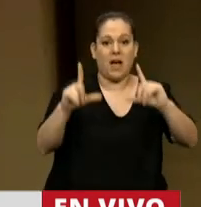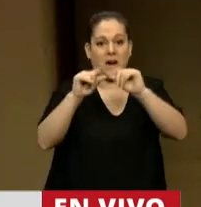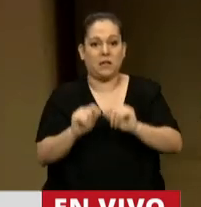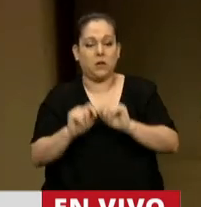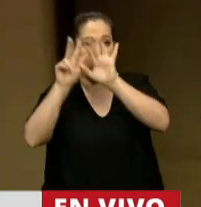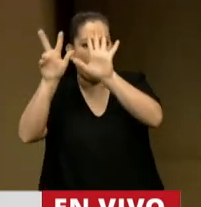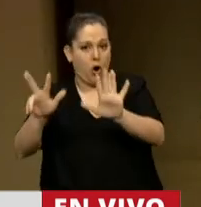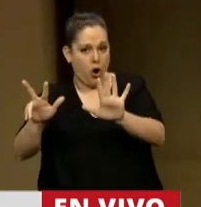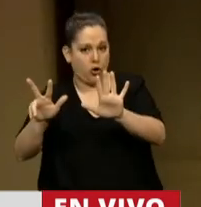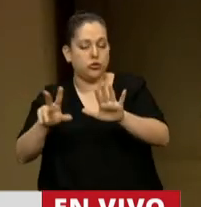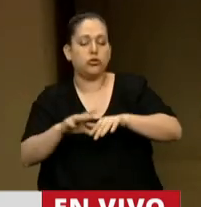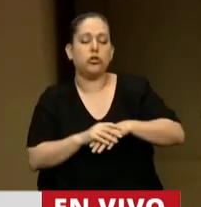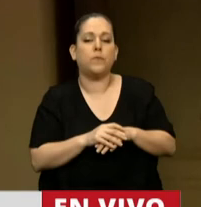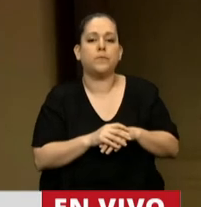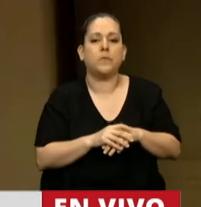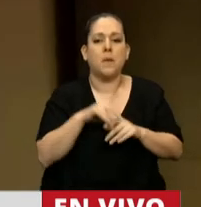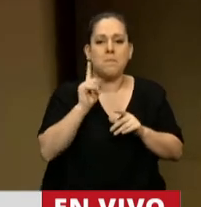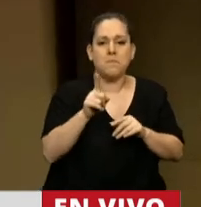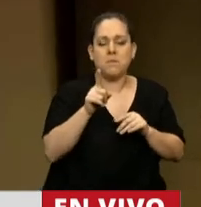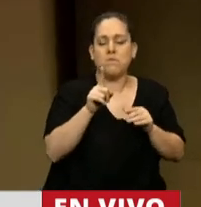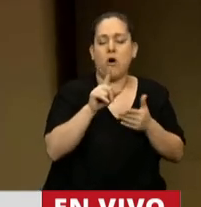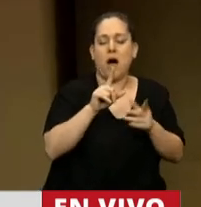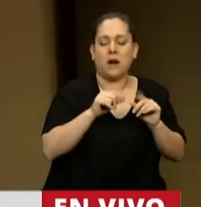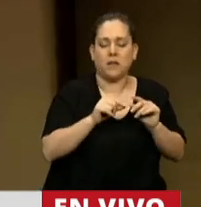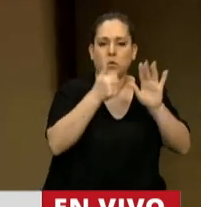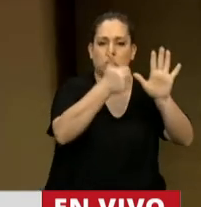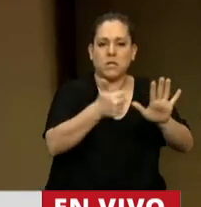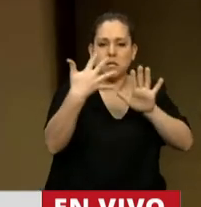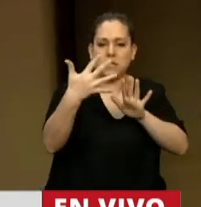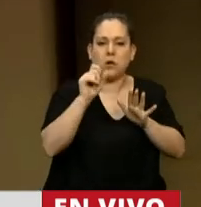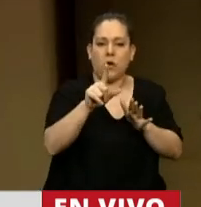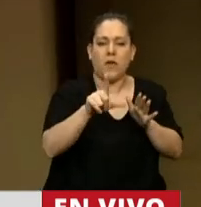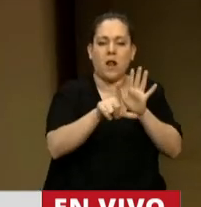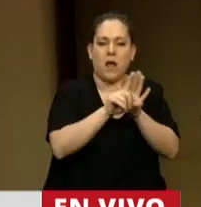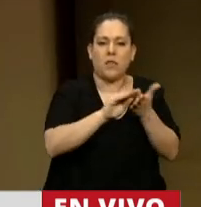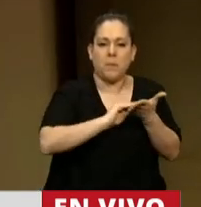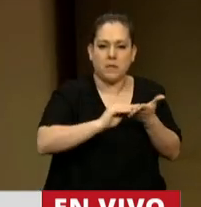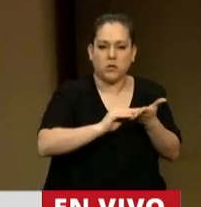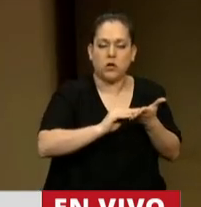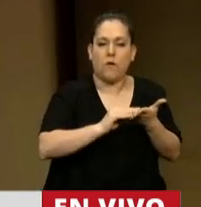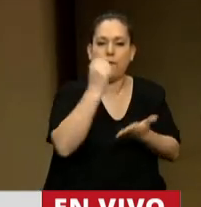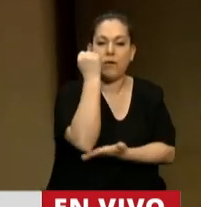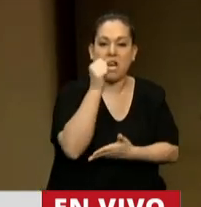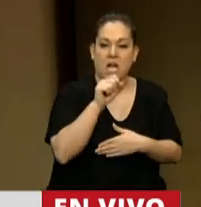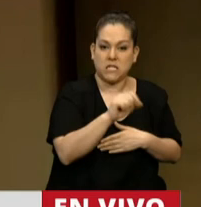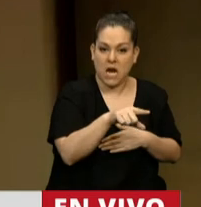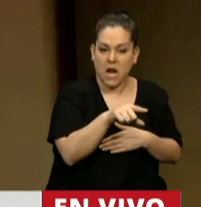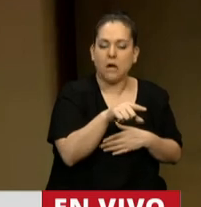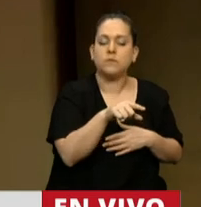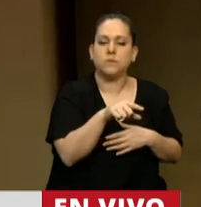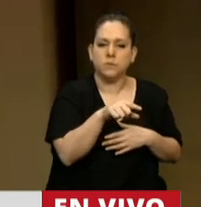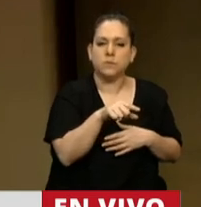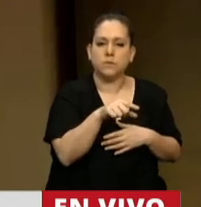abolición del artículo 65 de la Ley de Administración Financiera para los canjes que realiza el gobierno con la deuda a valor técnico y no a valor de mercado,